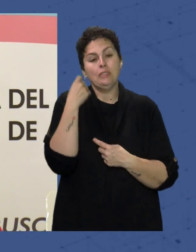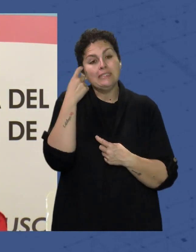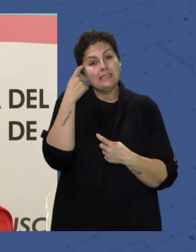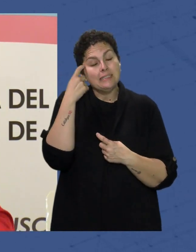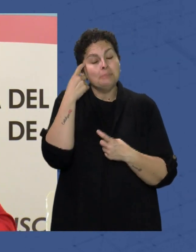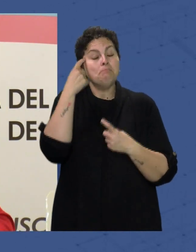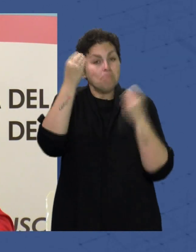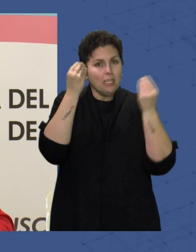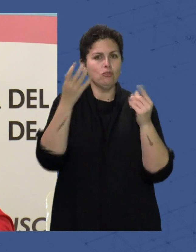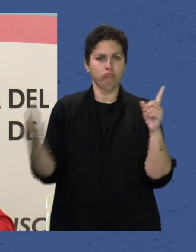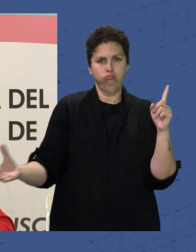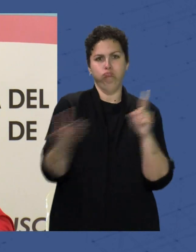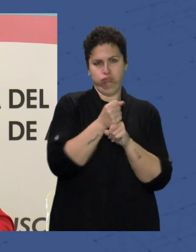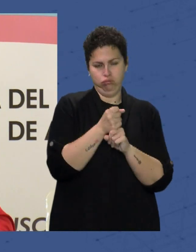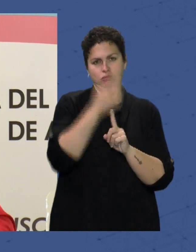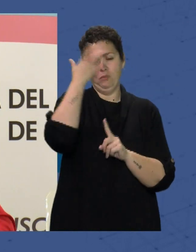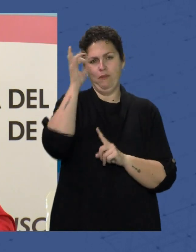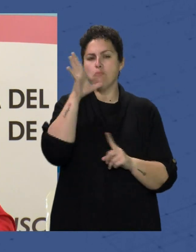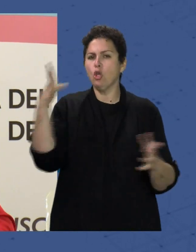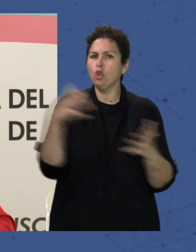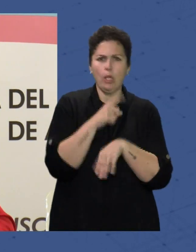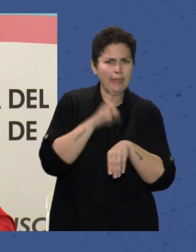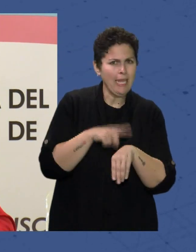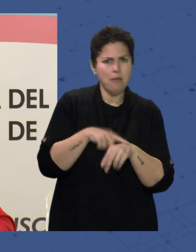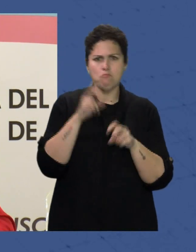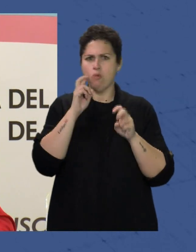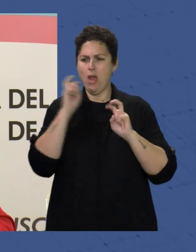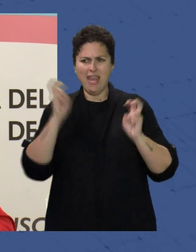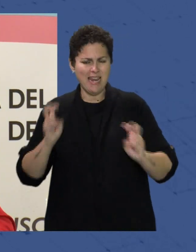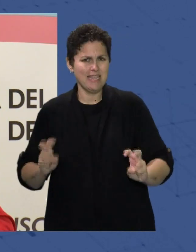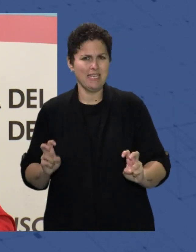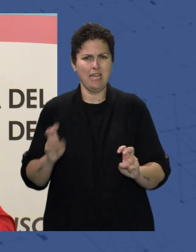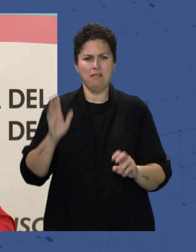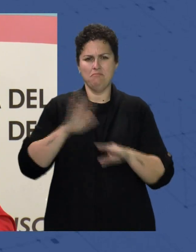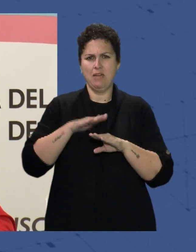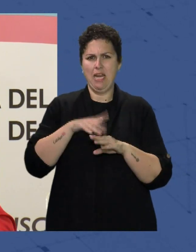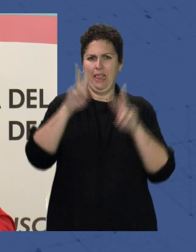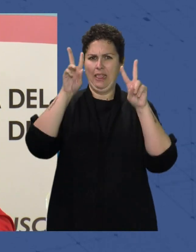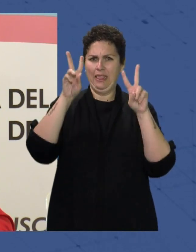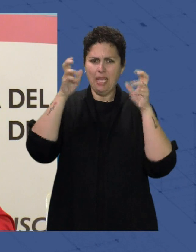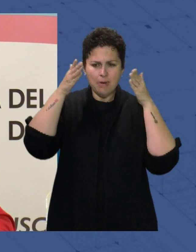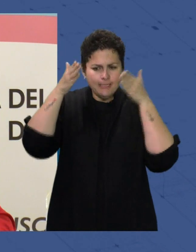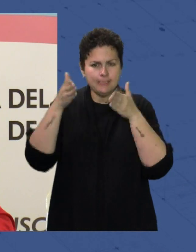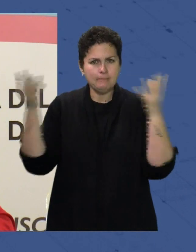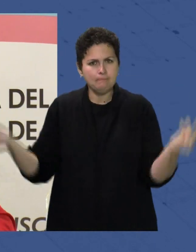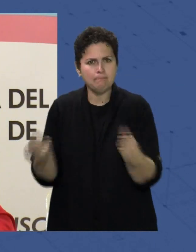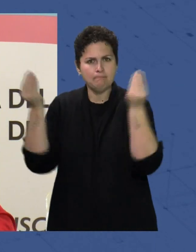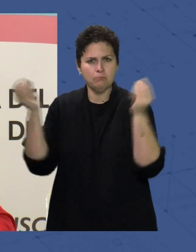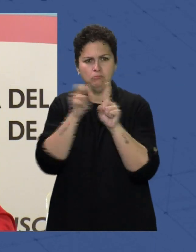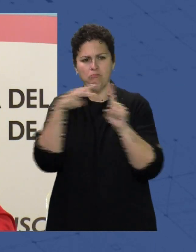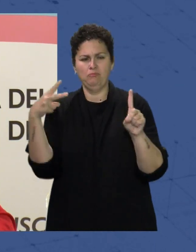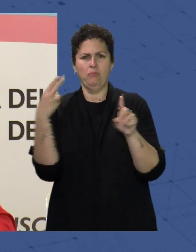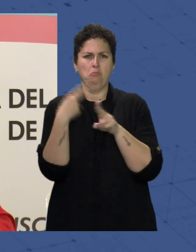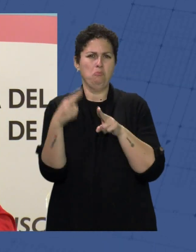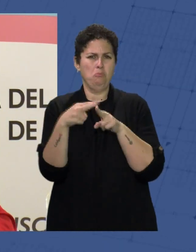conseguirlo Porque todo el tiempo Y la energía Que se dedique A enfocar este asunto Desde la perspectiva Del conflicto político